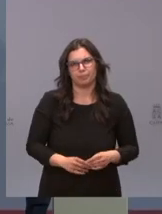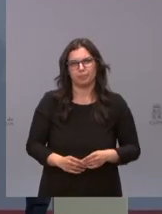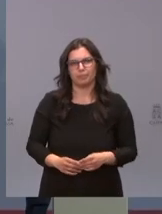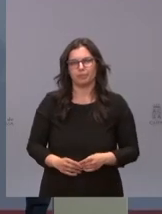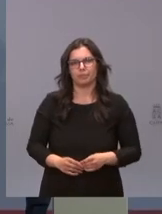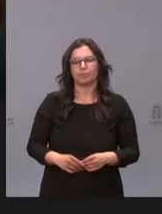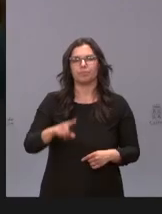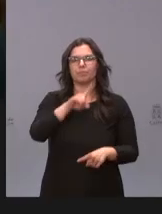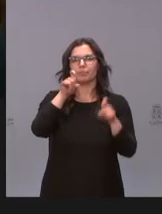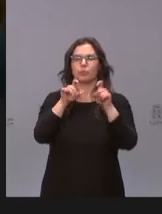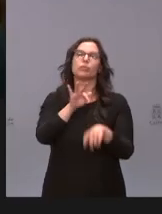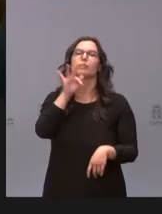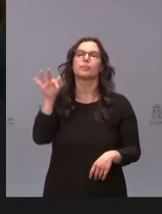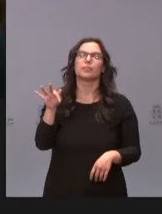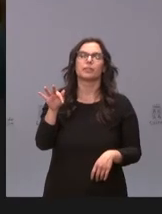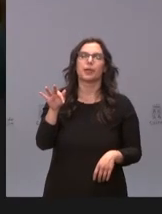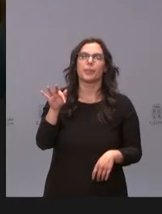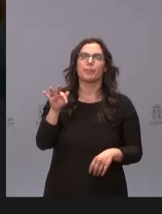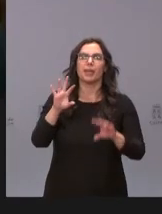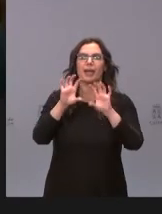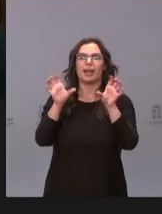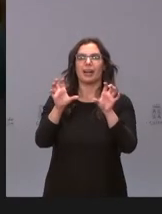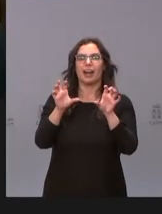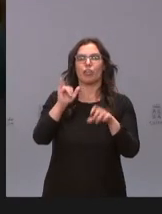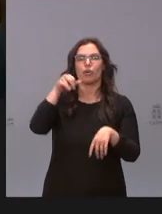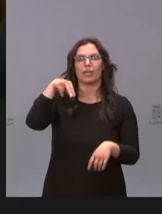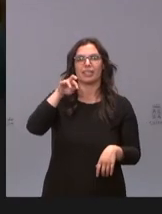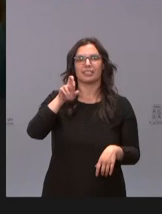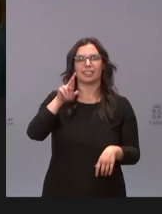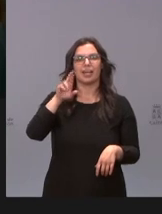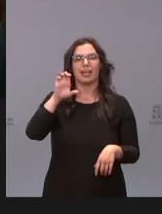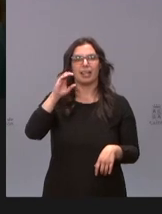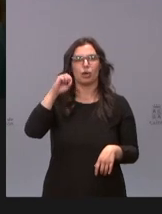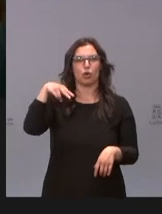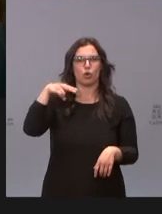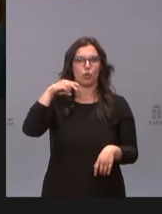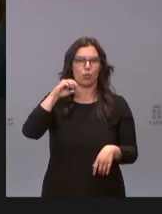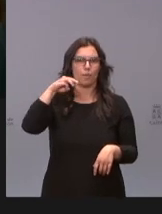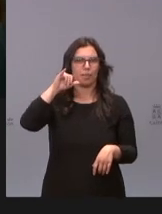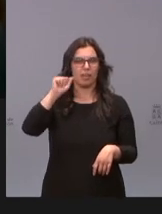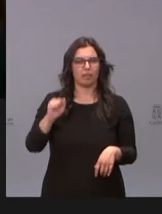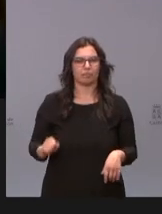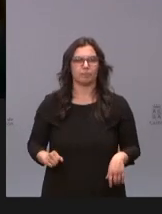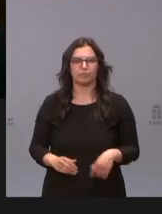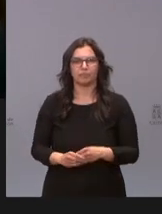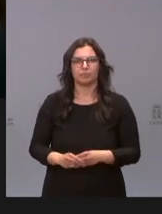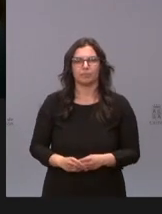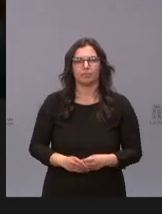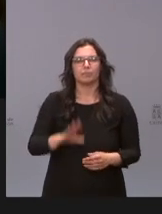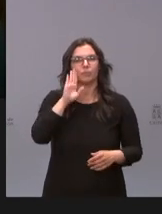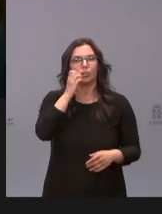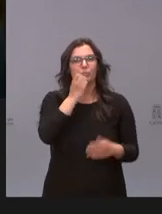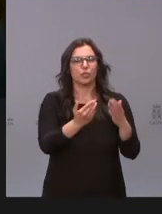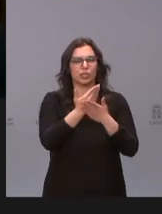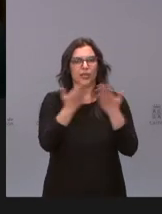Pregunta ahora Fernando Barbero de Radio Inter Economía Adelante Fernando. Hola buenos días a